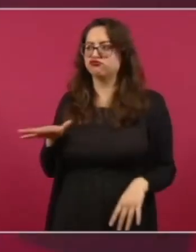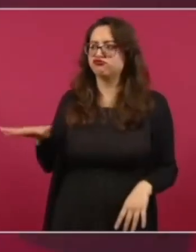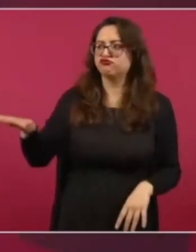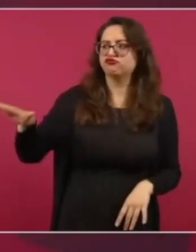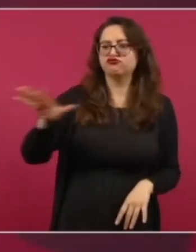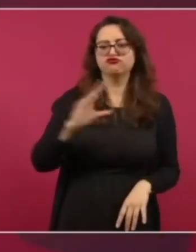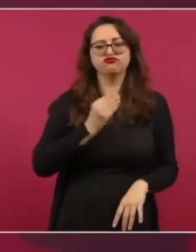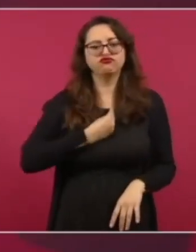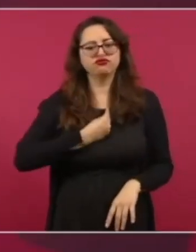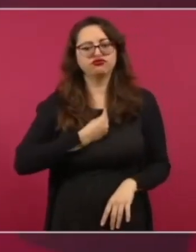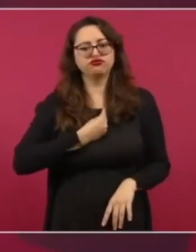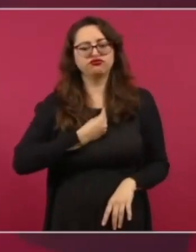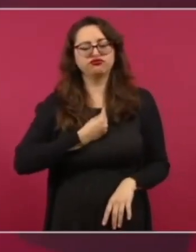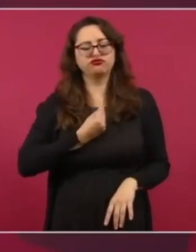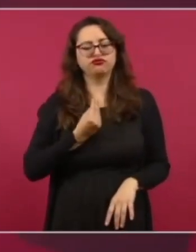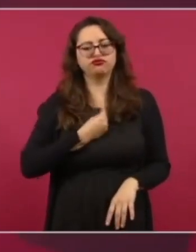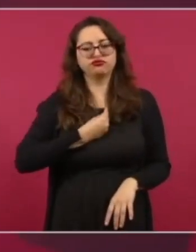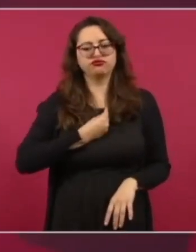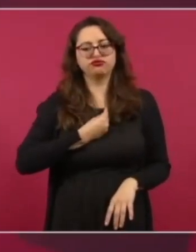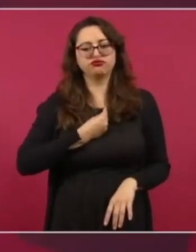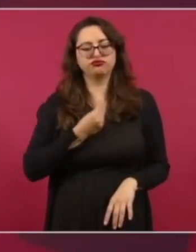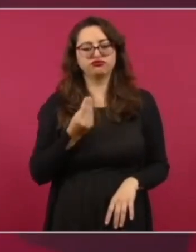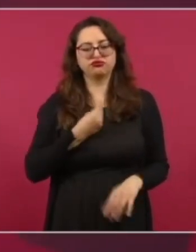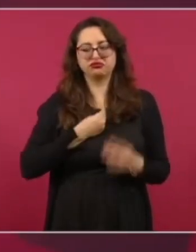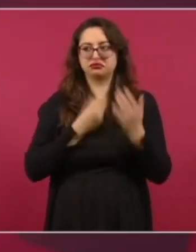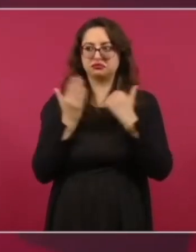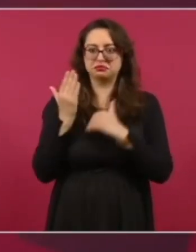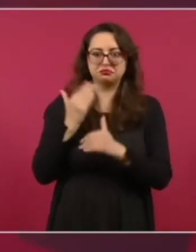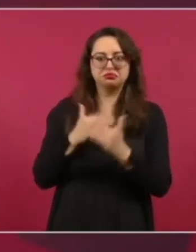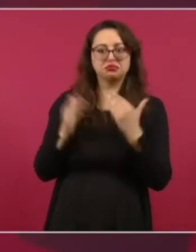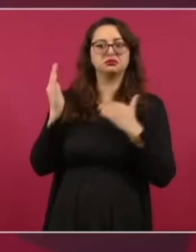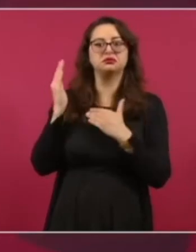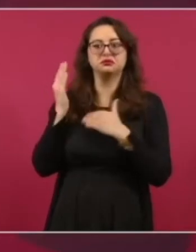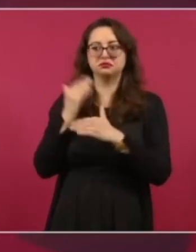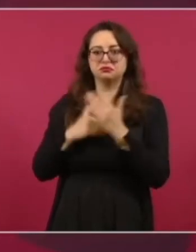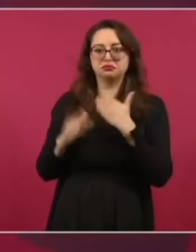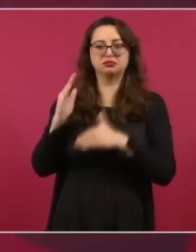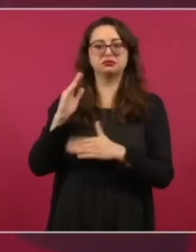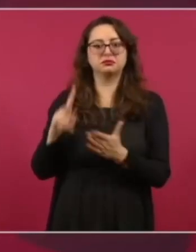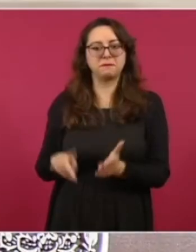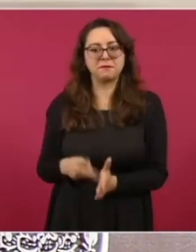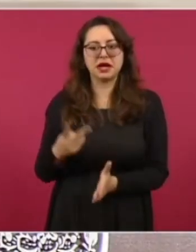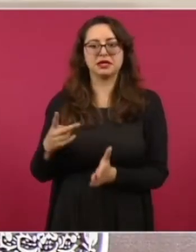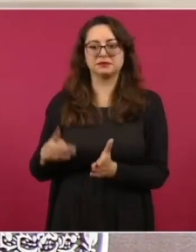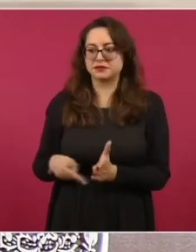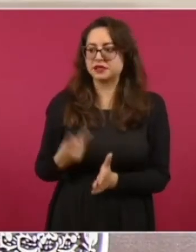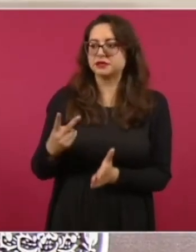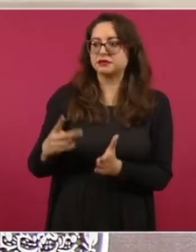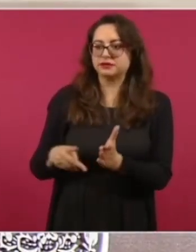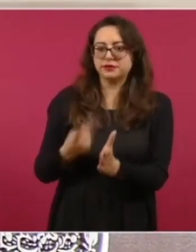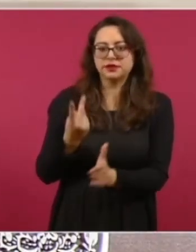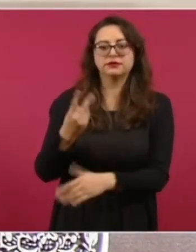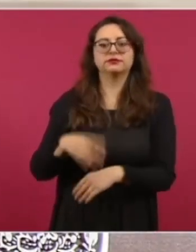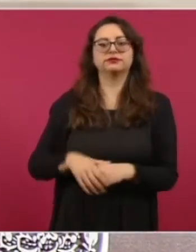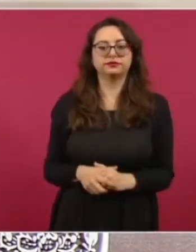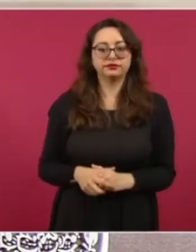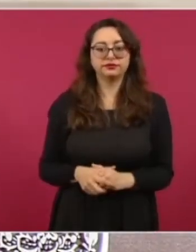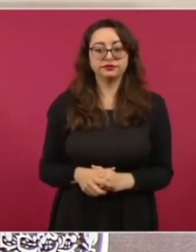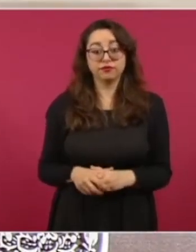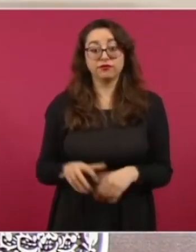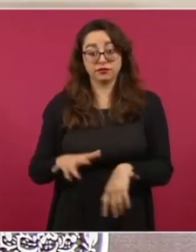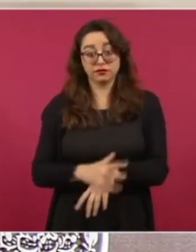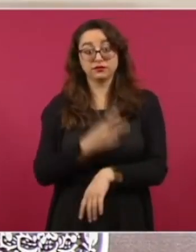De ahí la importancia que tiene el dar información para